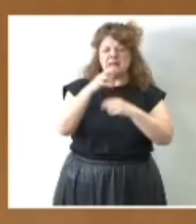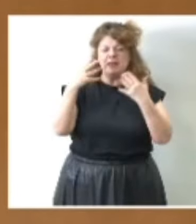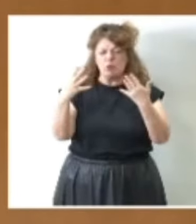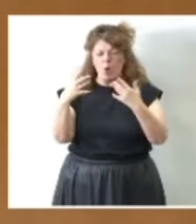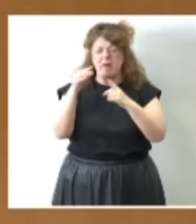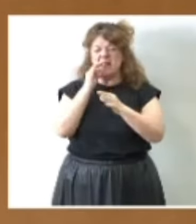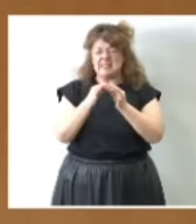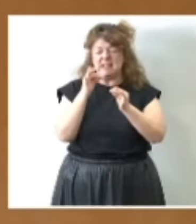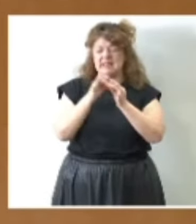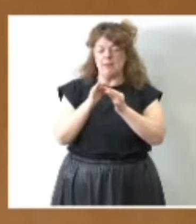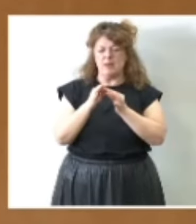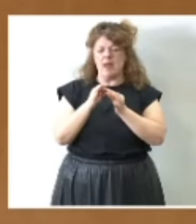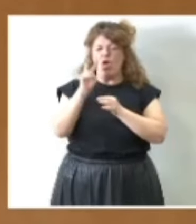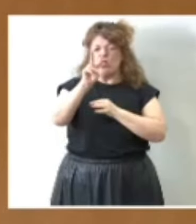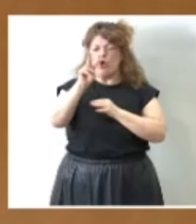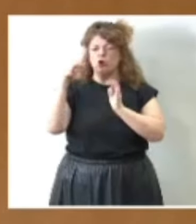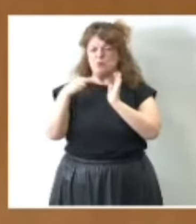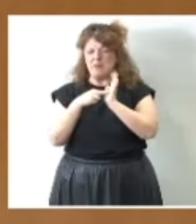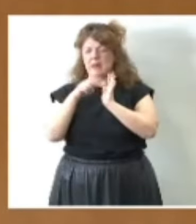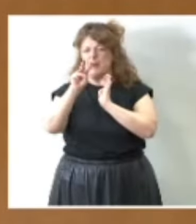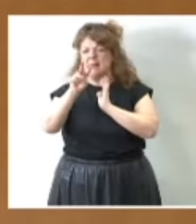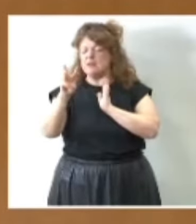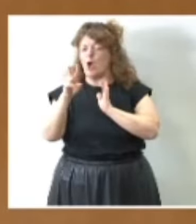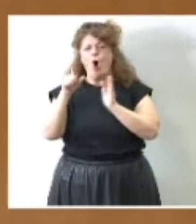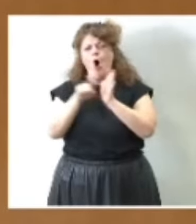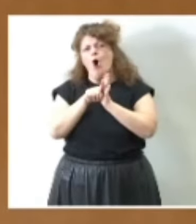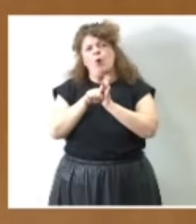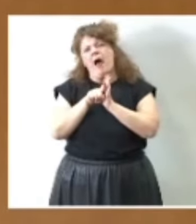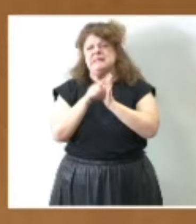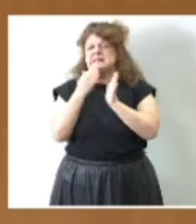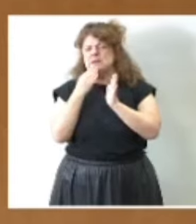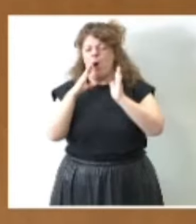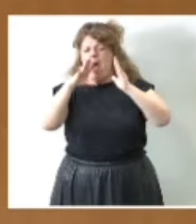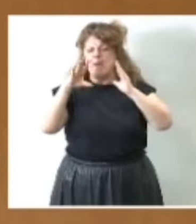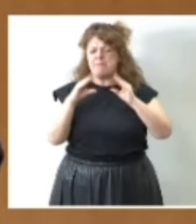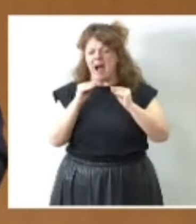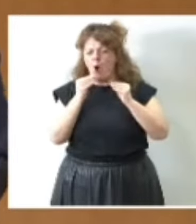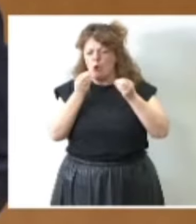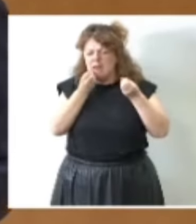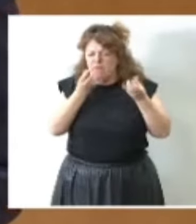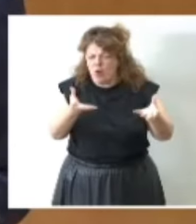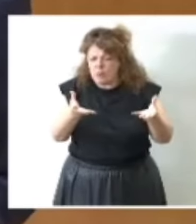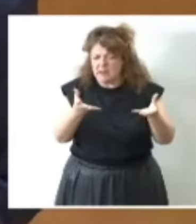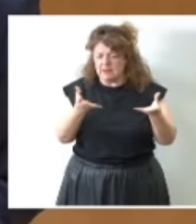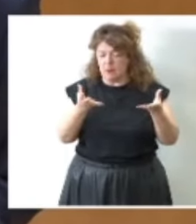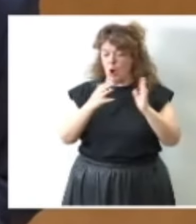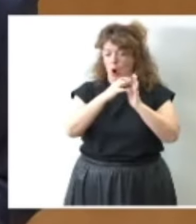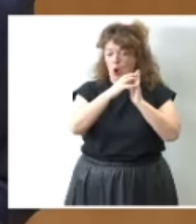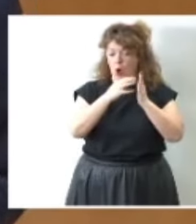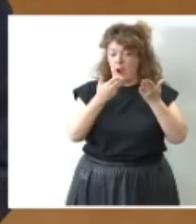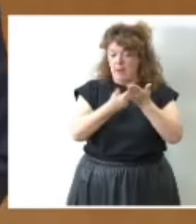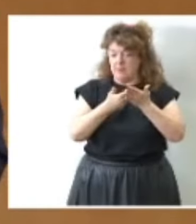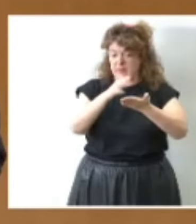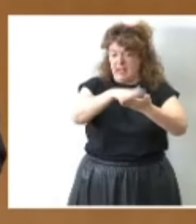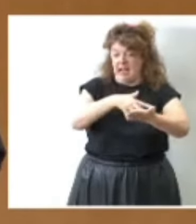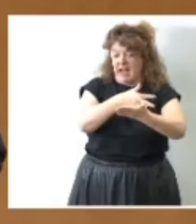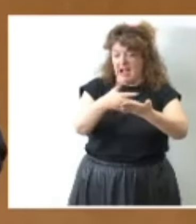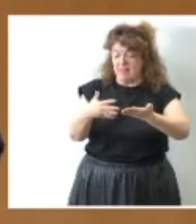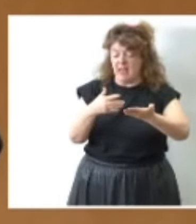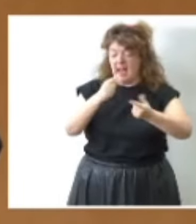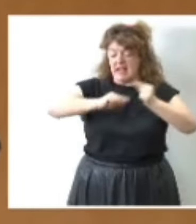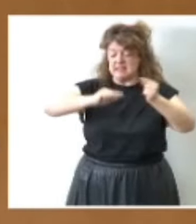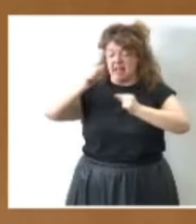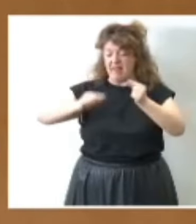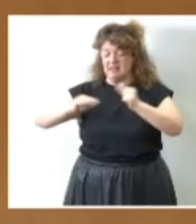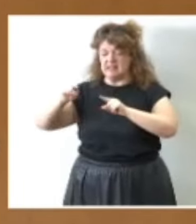septiembre de 2023 volvió a haber otro apagón informativo. En contra de lo que figuraba en el calendario de estadísticas de la página